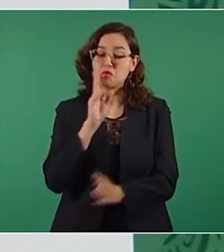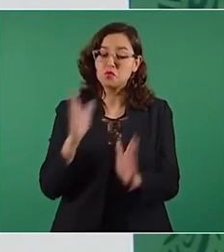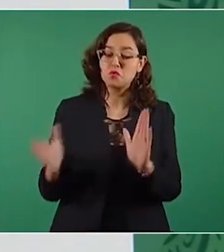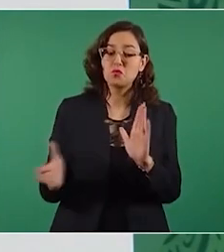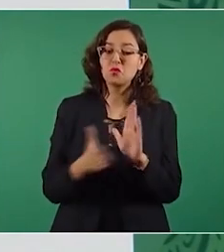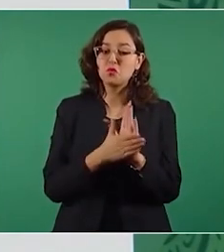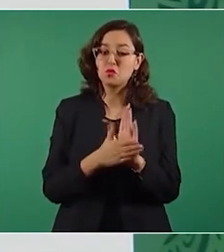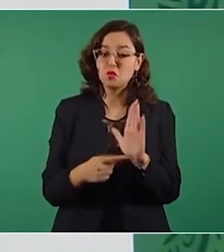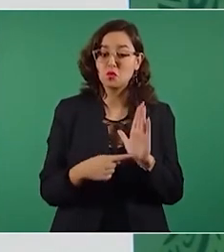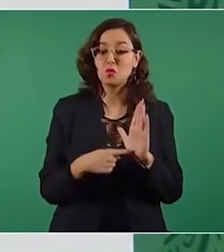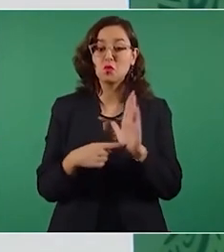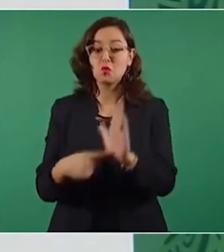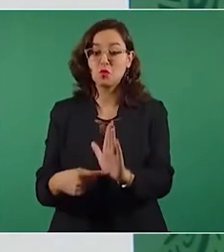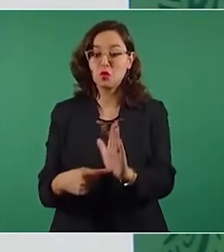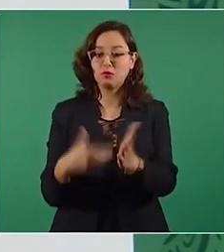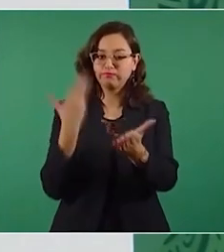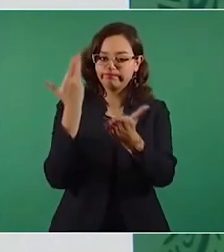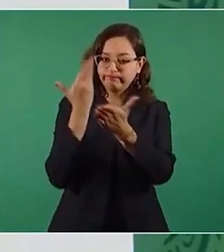fundado